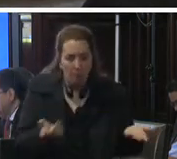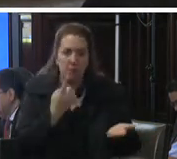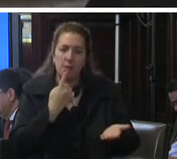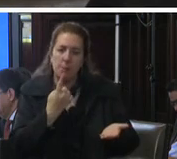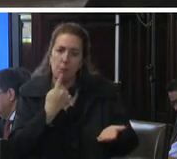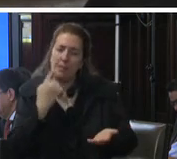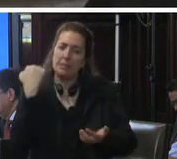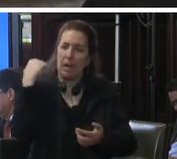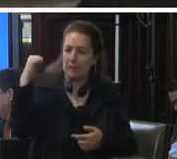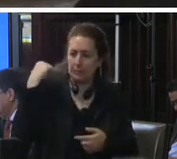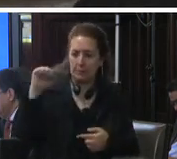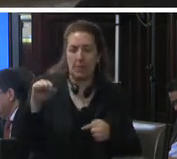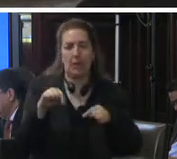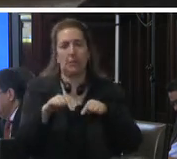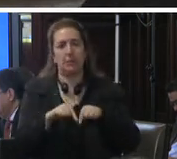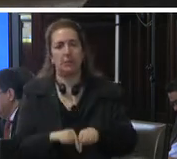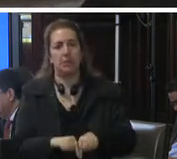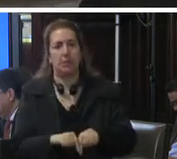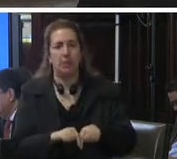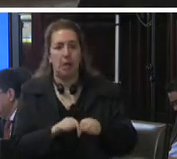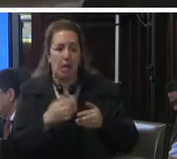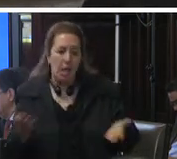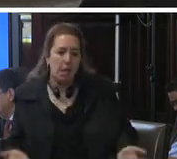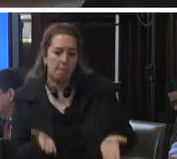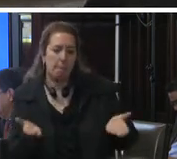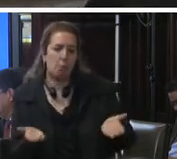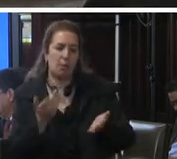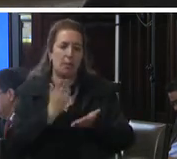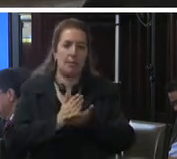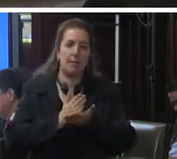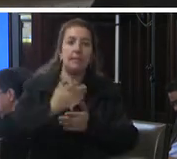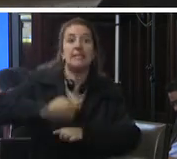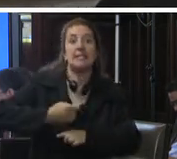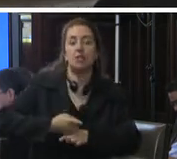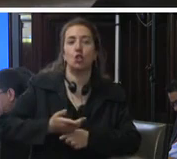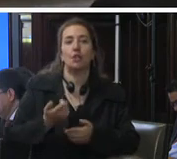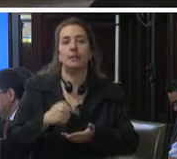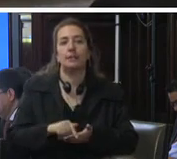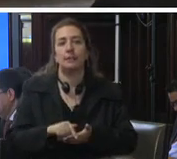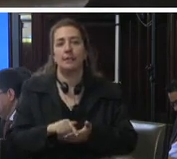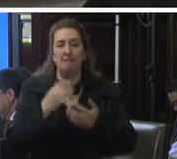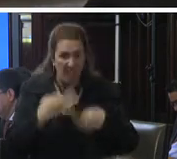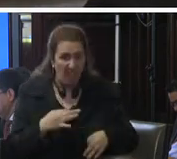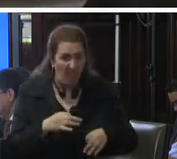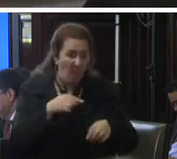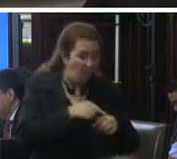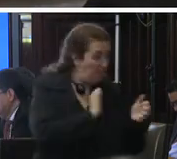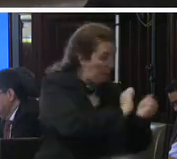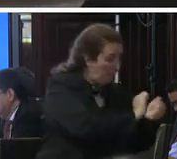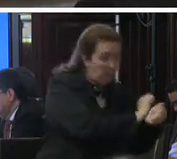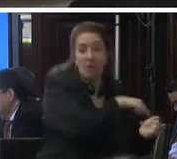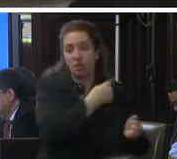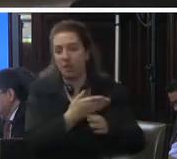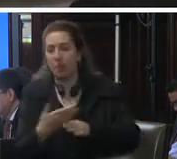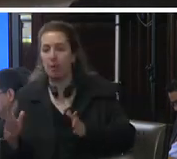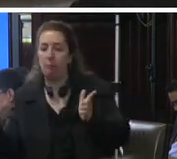que impulsan mayores restricciones a los derechos de la libertad en un ese a una real disminución a la criminalidad las iniciativas